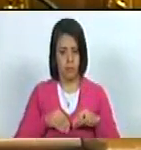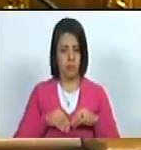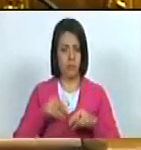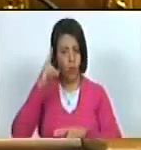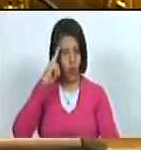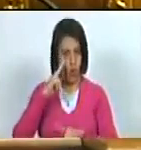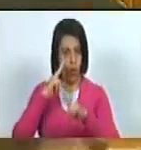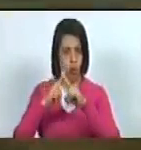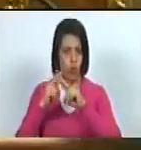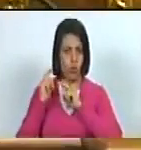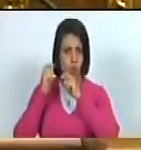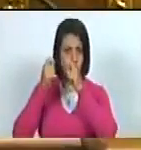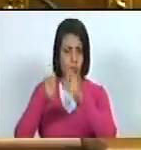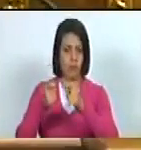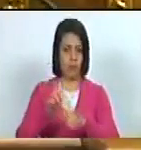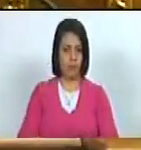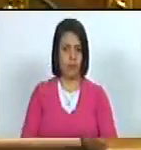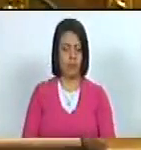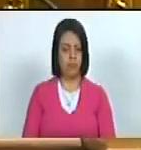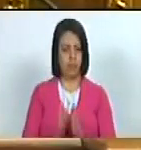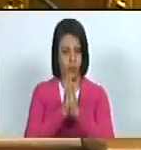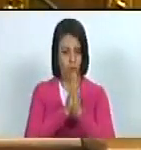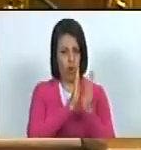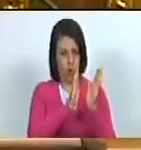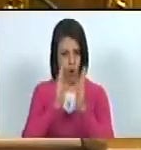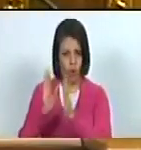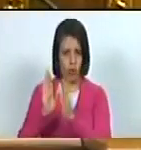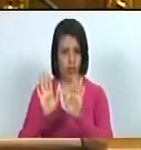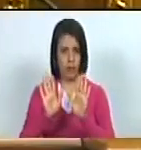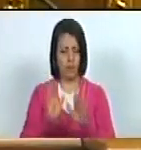condecoración orden diputados y diputadas orden